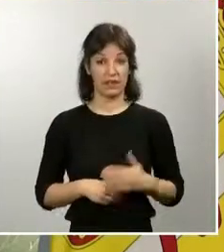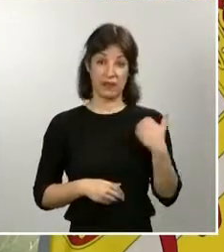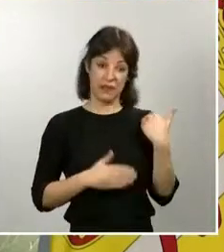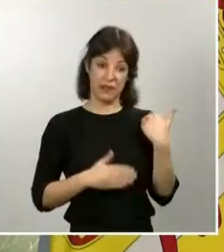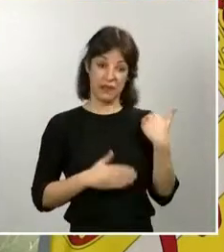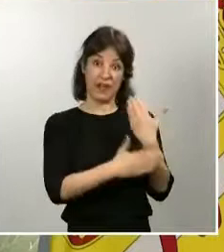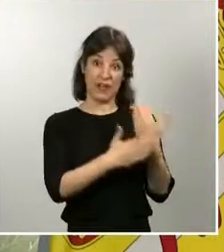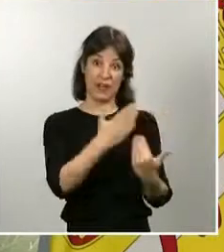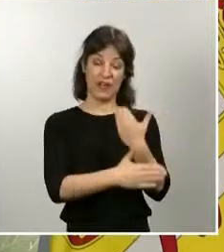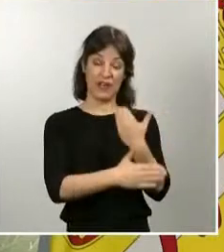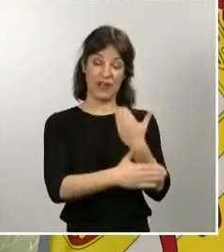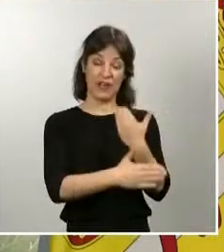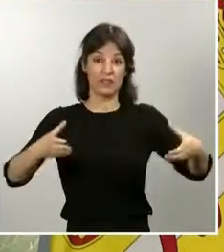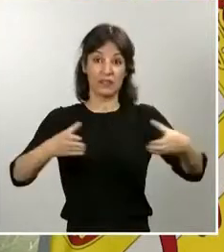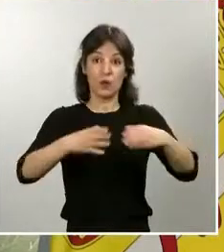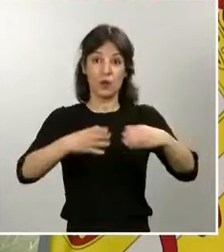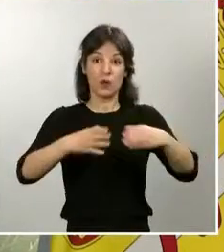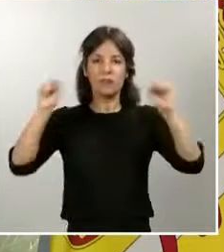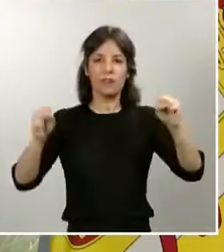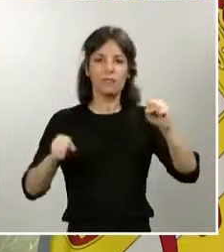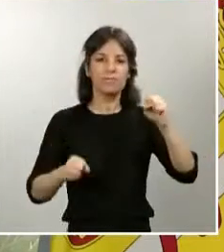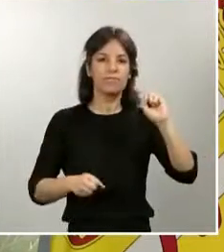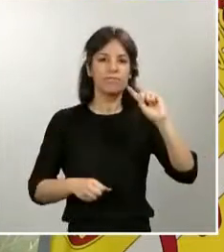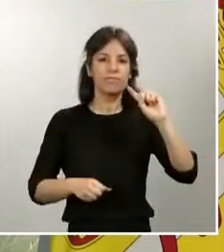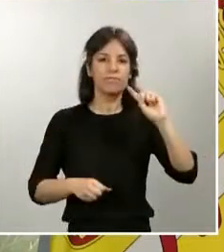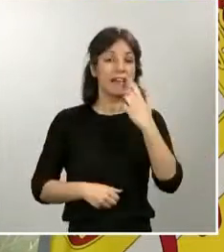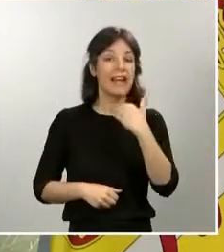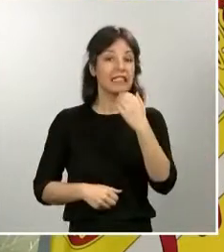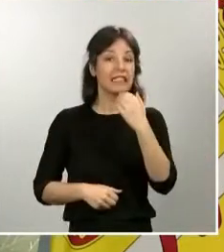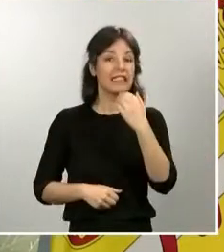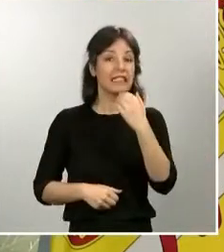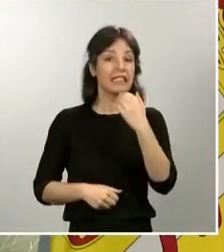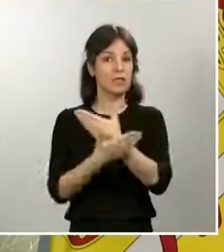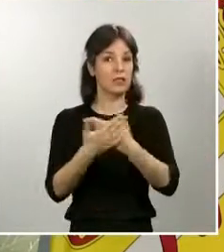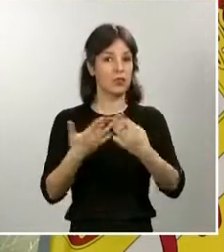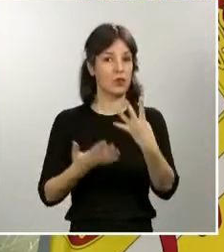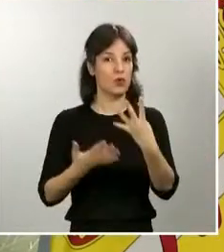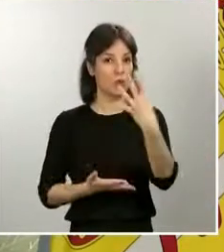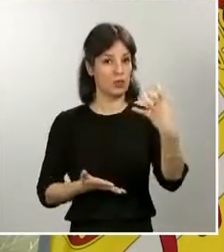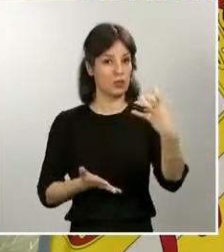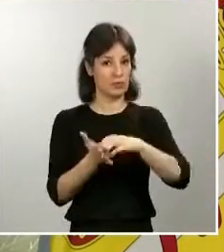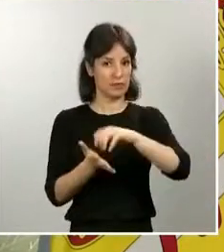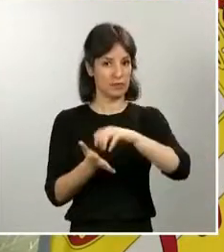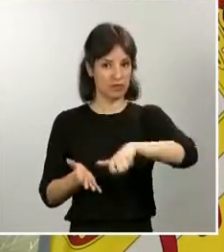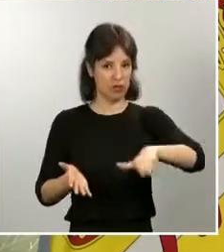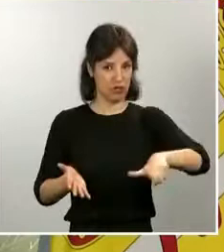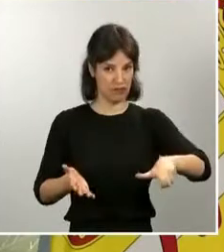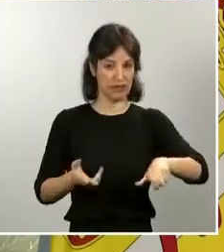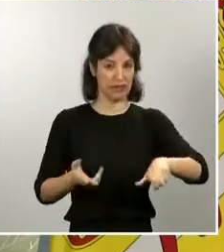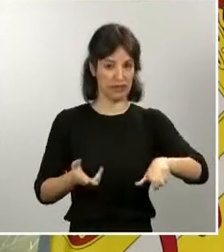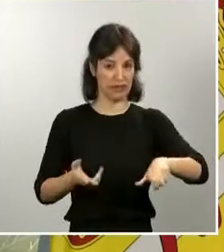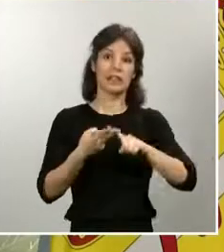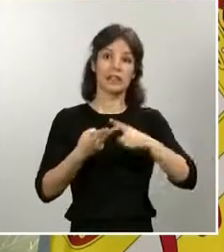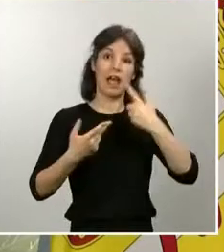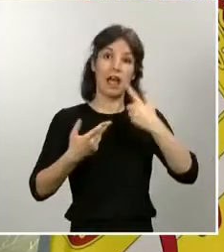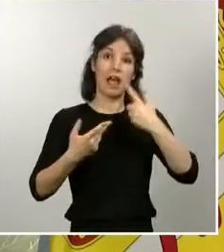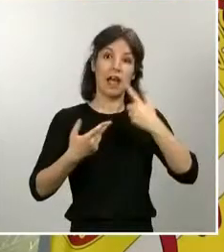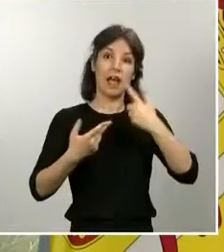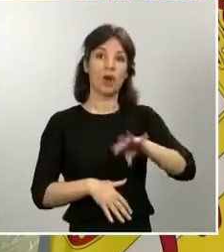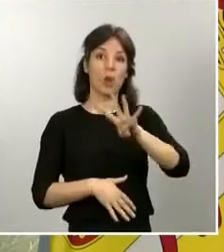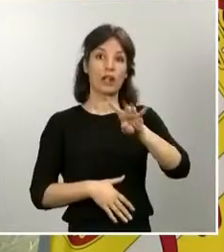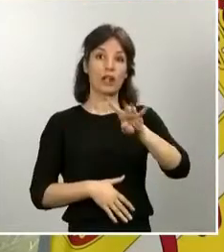la identificación de casi un millón cuatrocientas mil personas y han interceptado más de 41.000 vehículos.